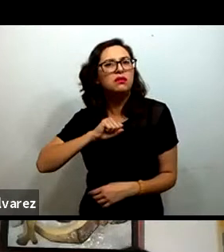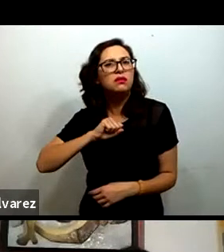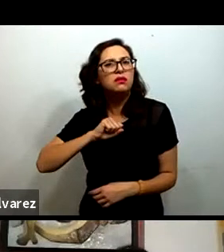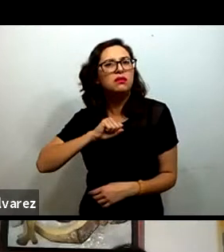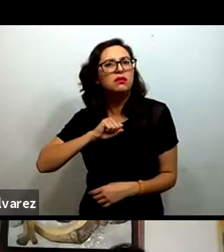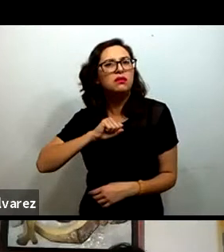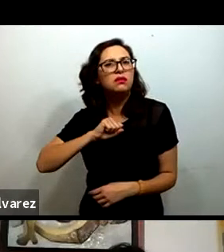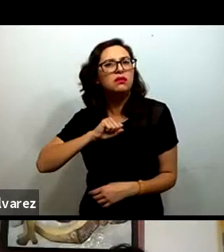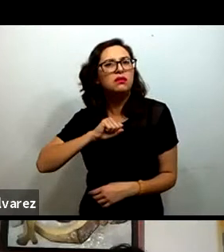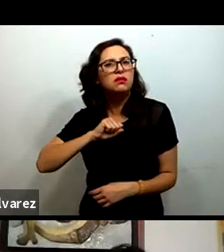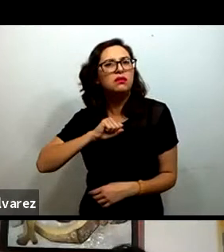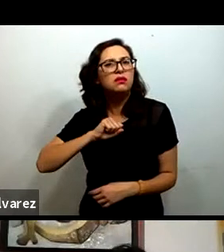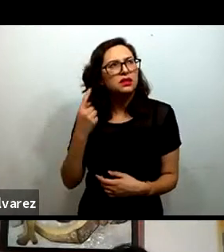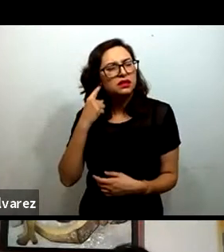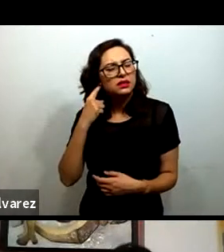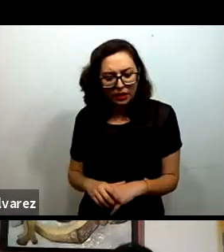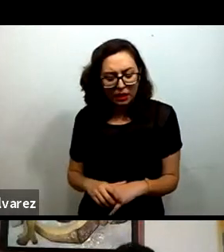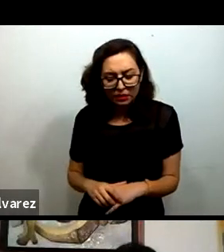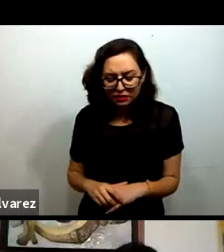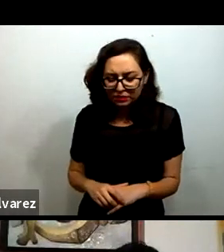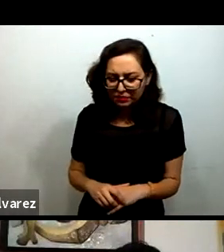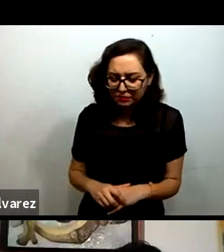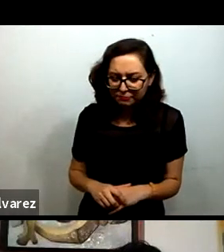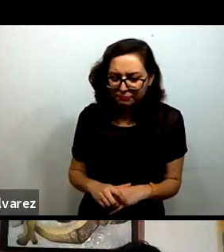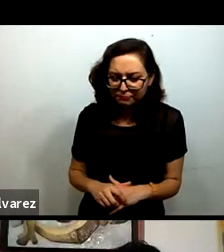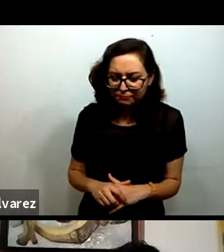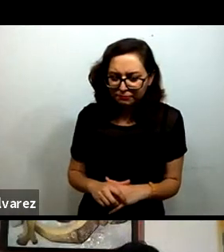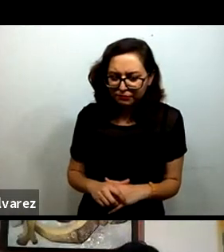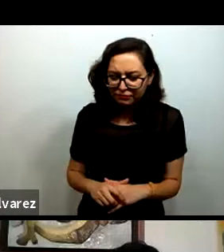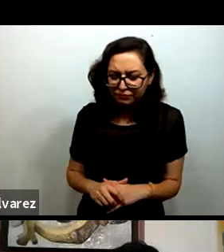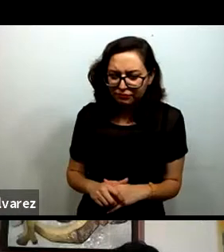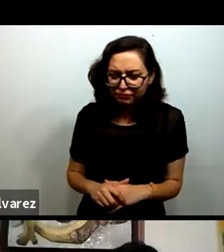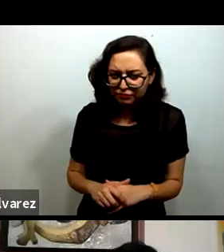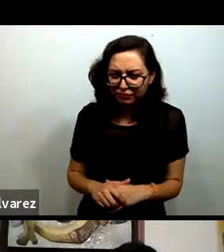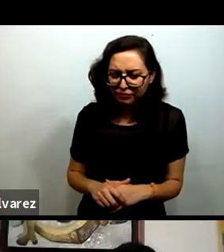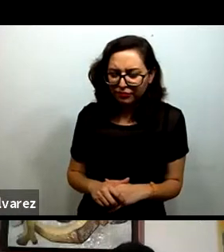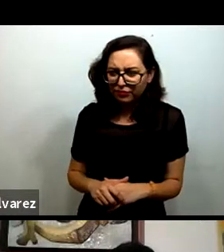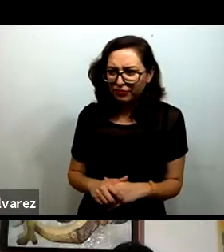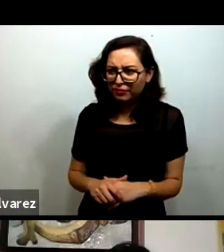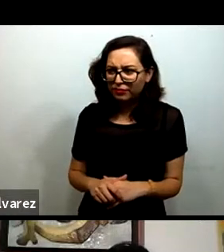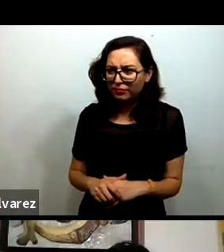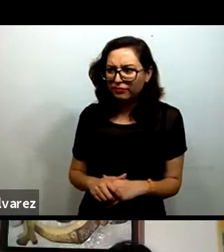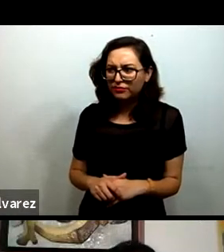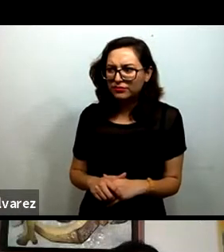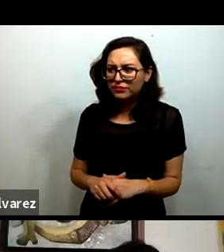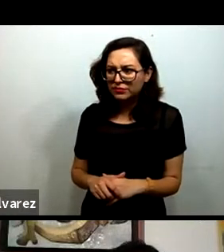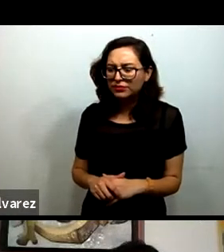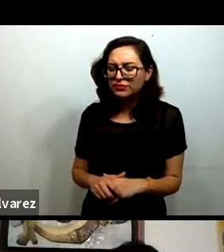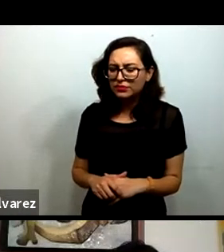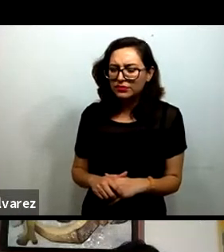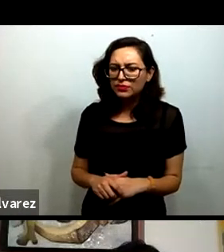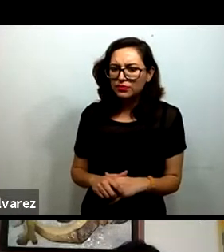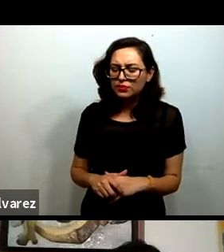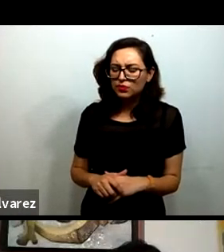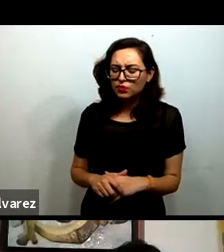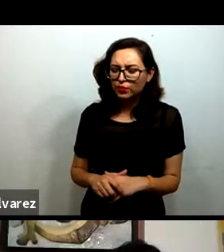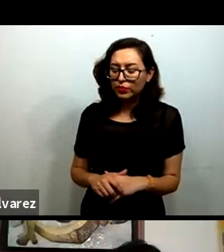y Formulación de Política Educativa, por el Instituto Internacional de Planificación Educativa de la UNESCO.